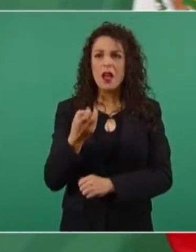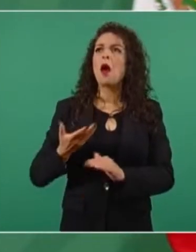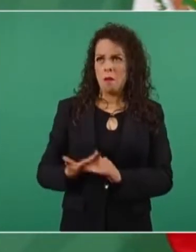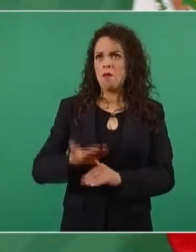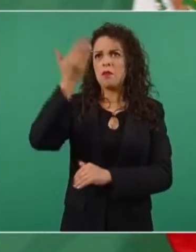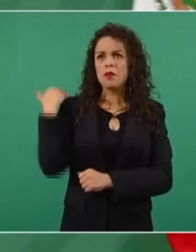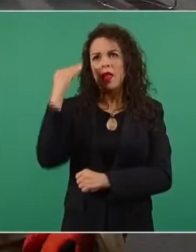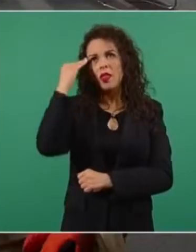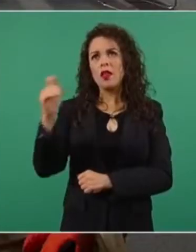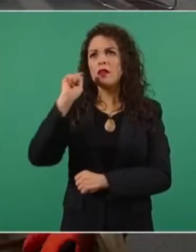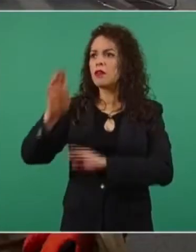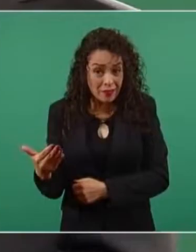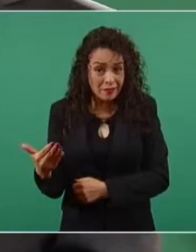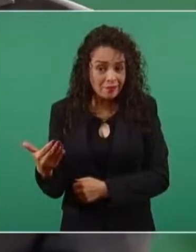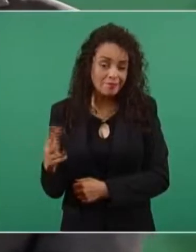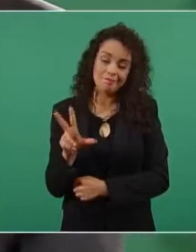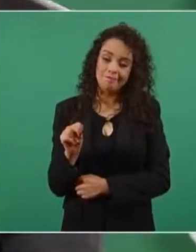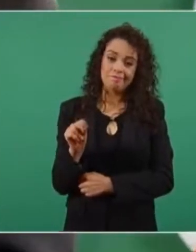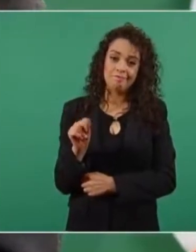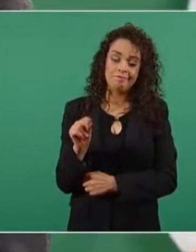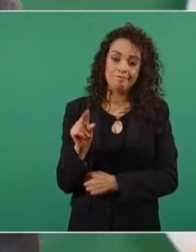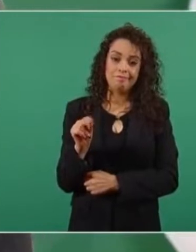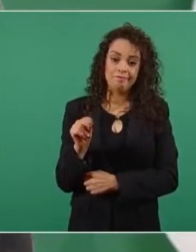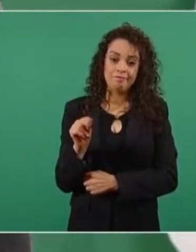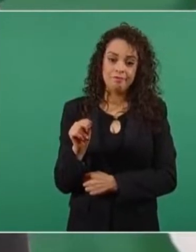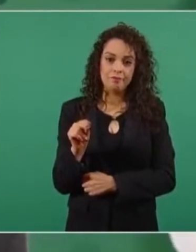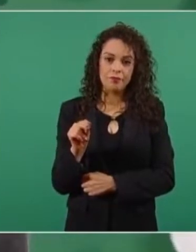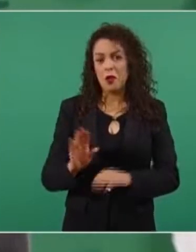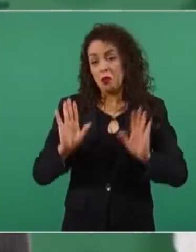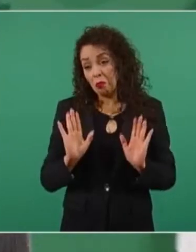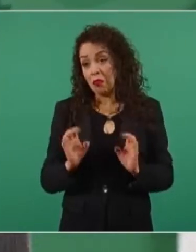que emprendieron la campaña contra el presidente Madero. No es así la cosa, o sea, y está bien.